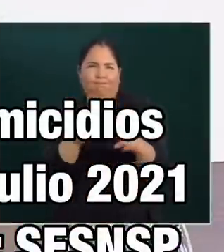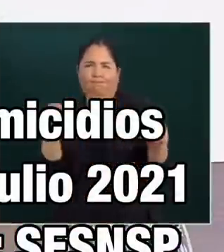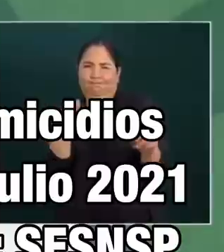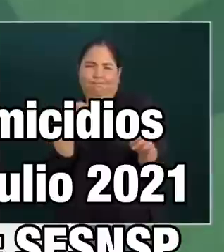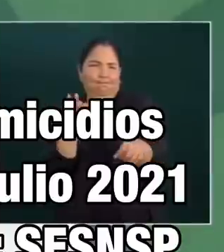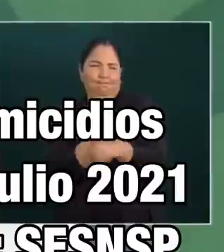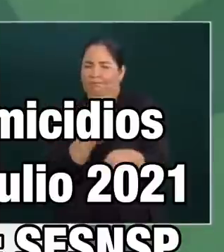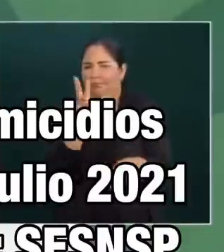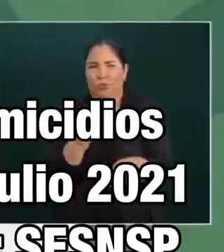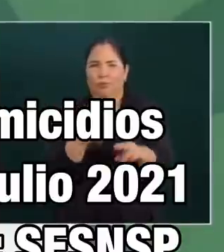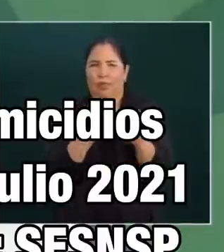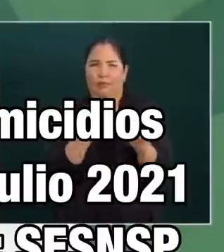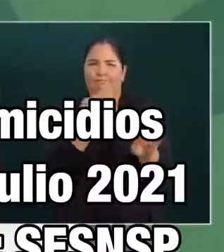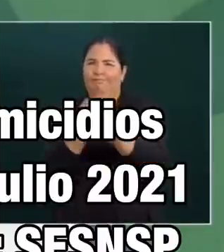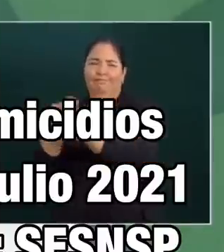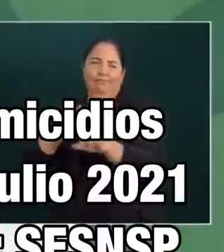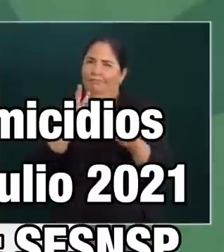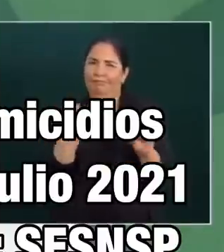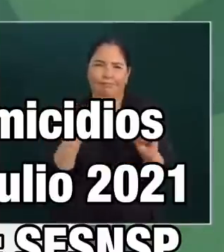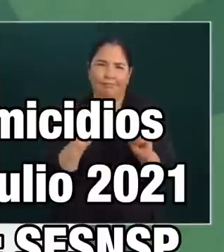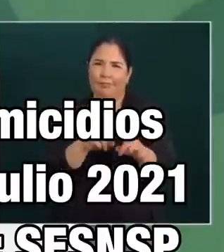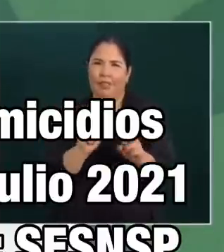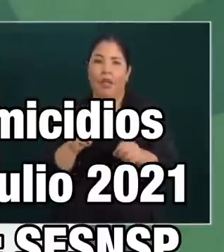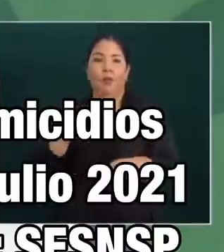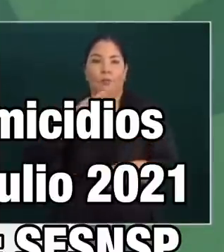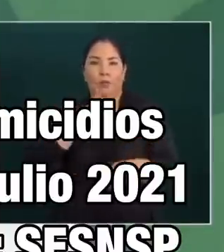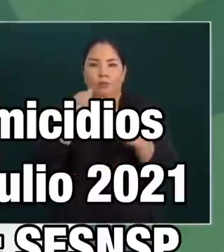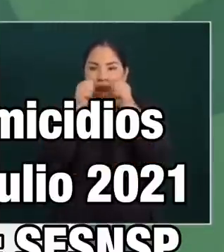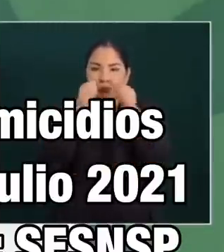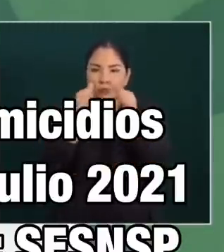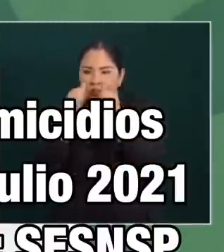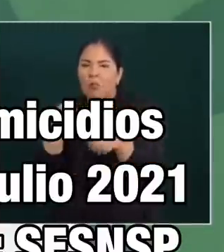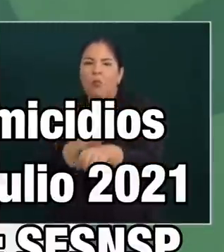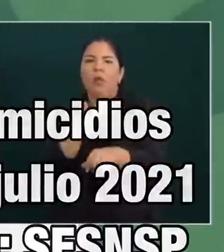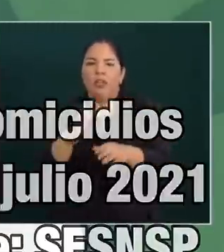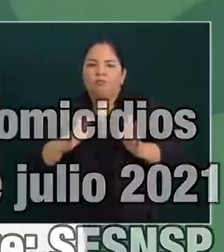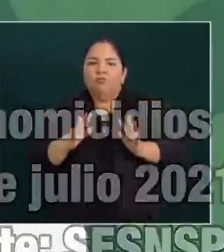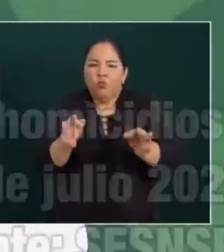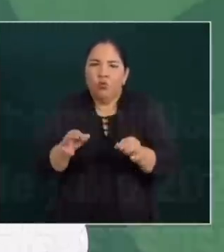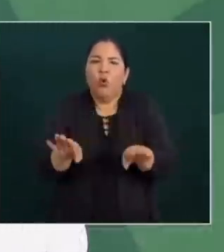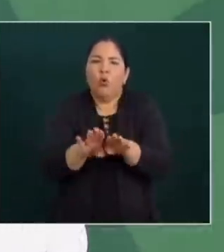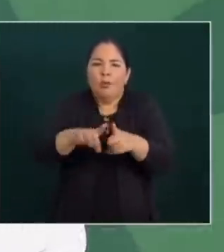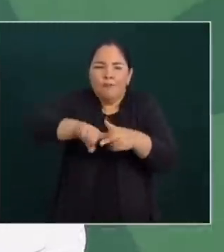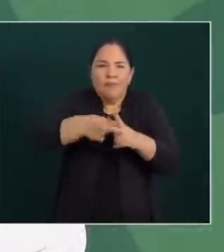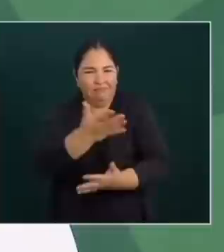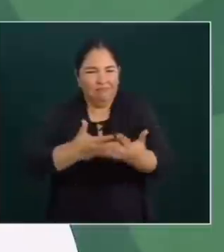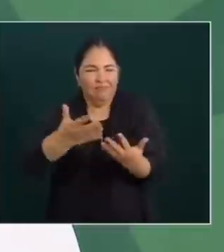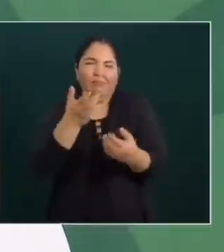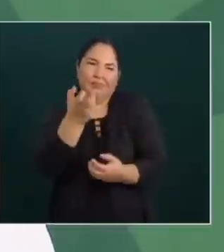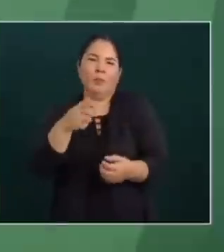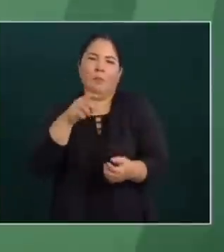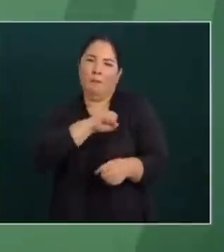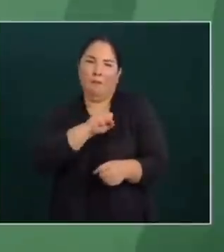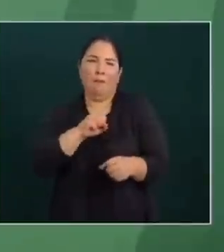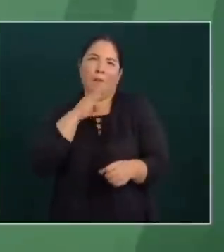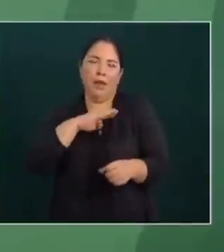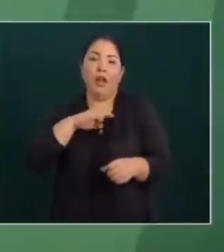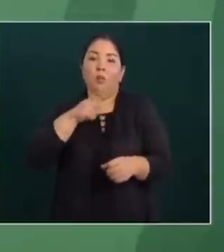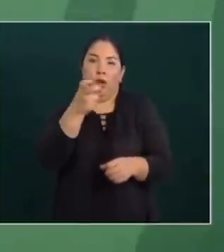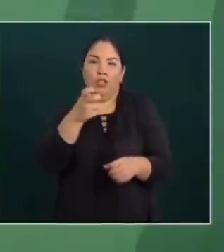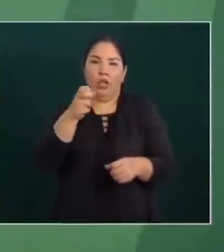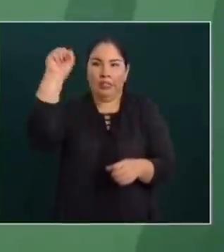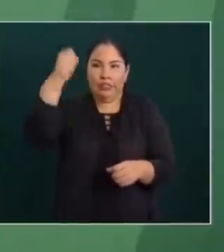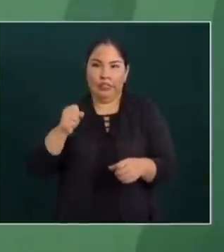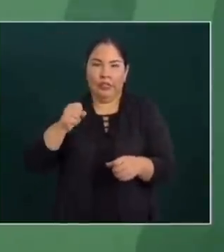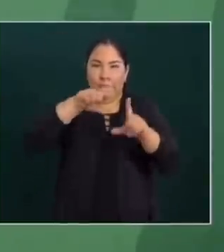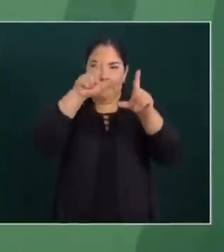y estamos optando por atender las causas que originan la violencia. Por eso en Sinaloa y en